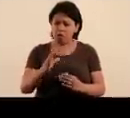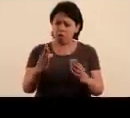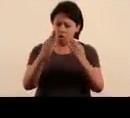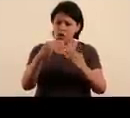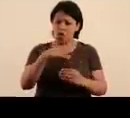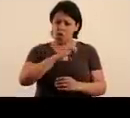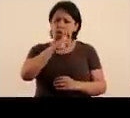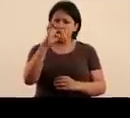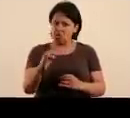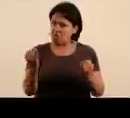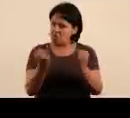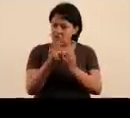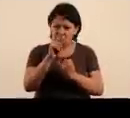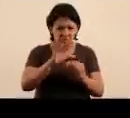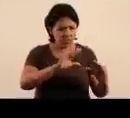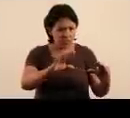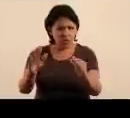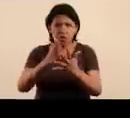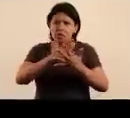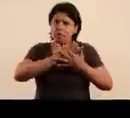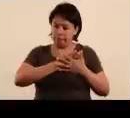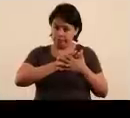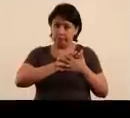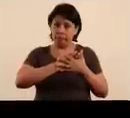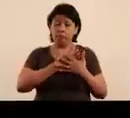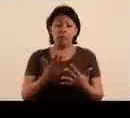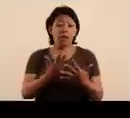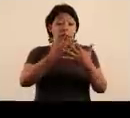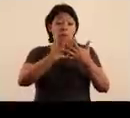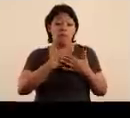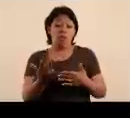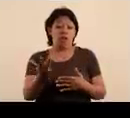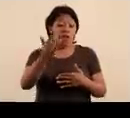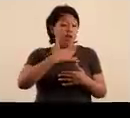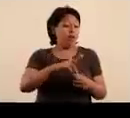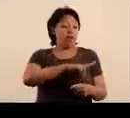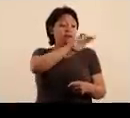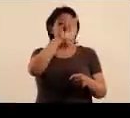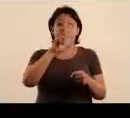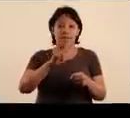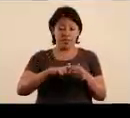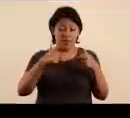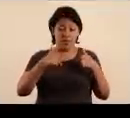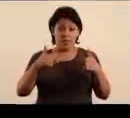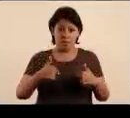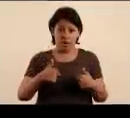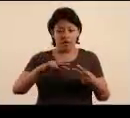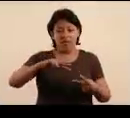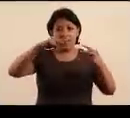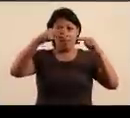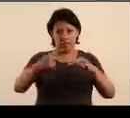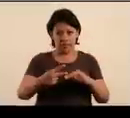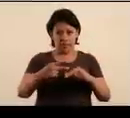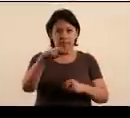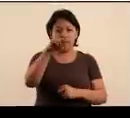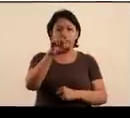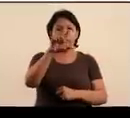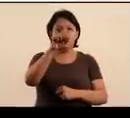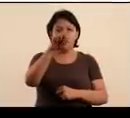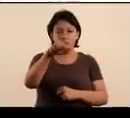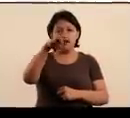pueden aprender a odiar, también se les puede enseñar a amar. El amor llega más naturalmente al corazón humano que su contrario.